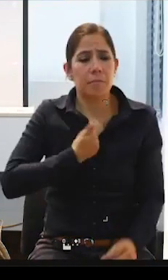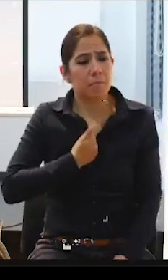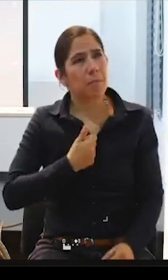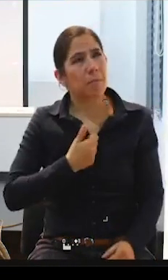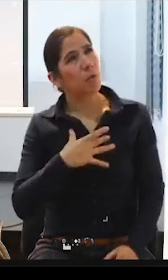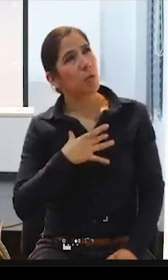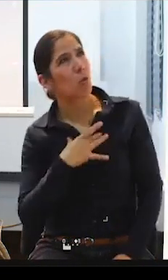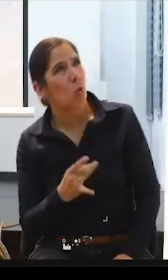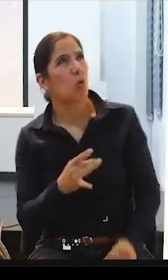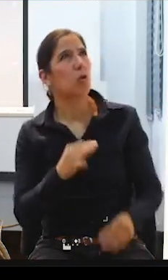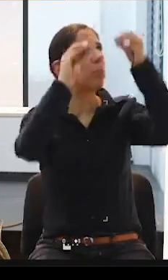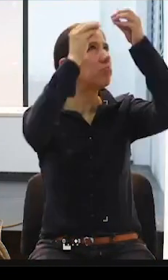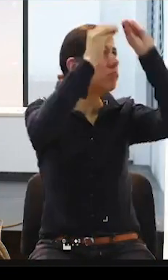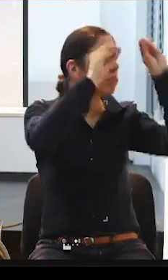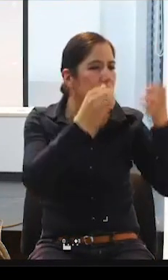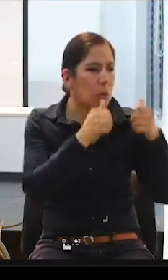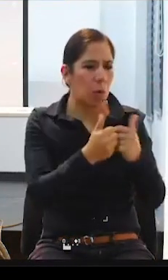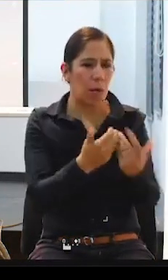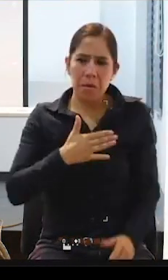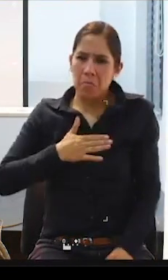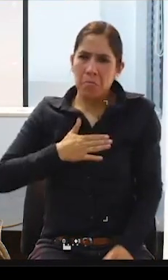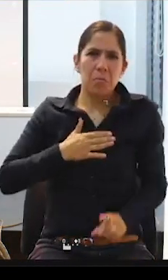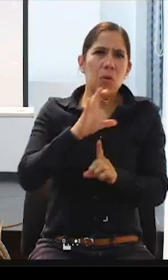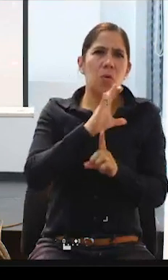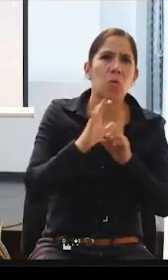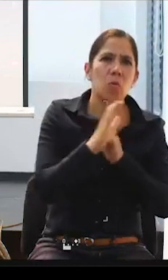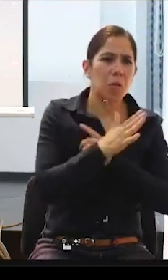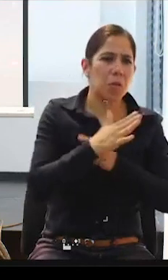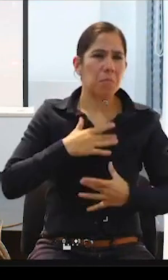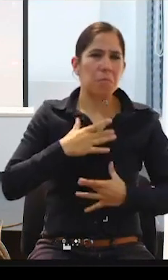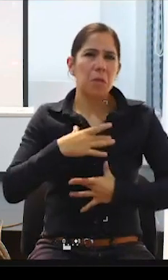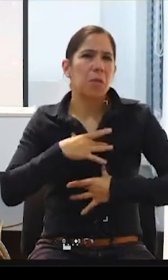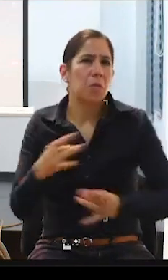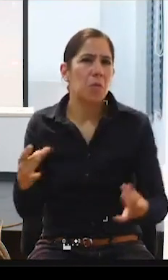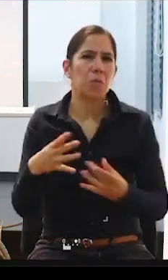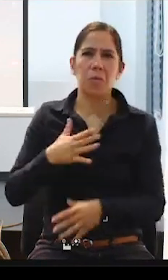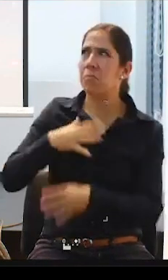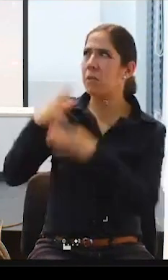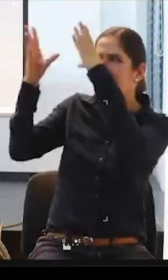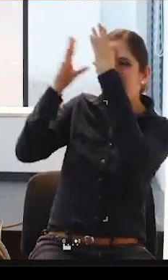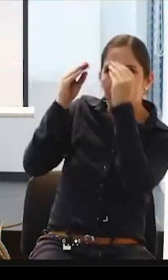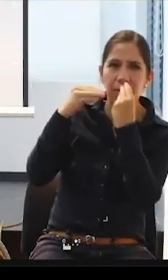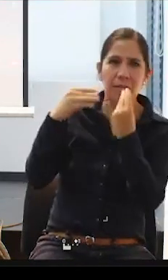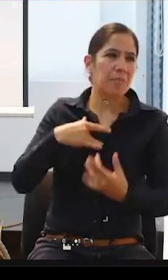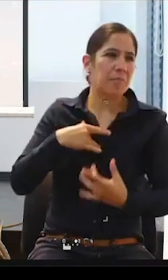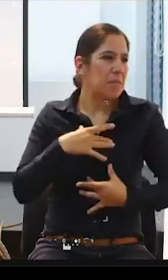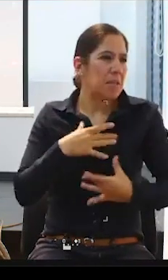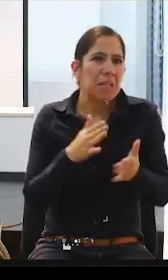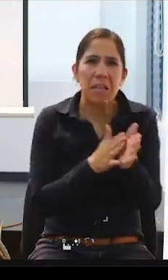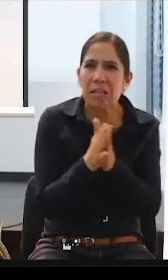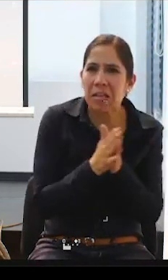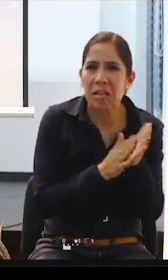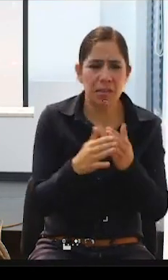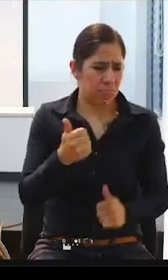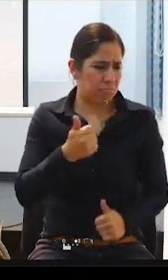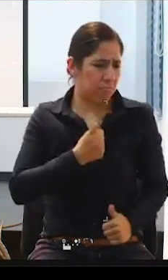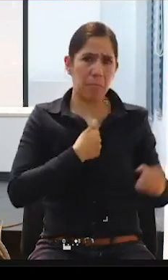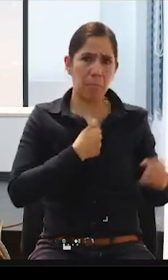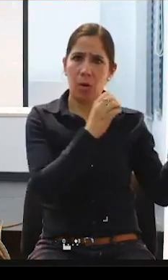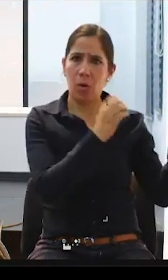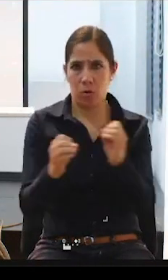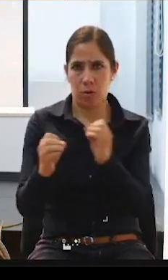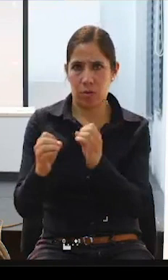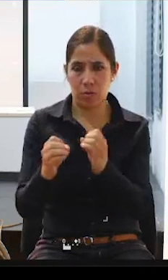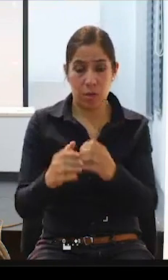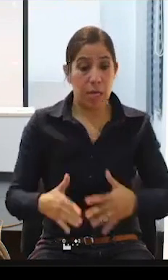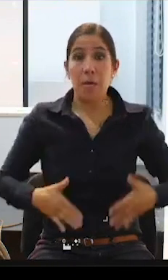entorno, según tu cultura, según tu educación. La organizas a tu vida, a tu ritmo. En